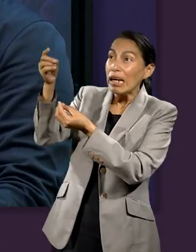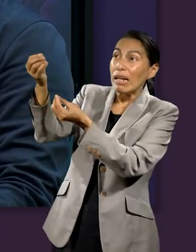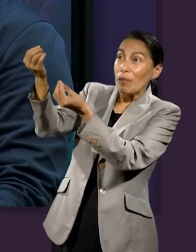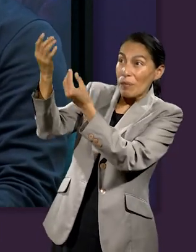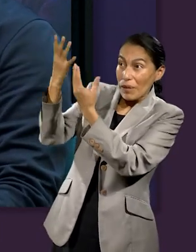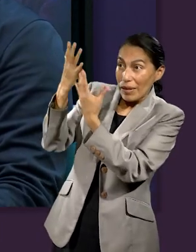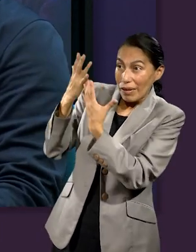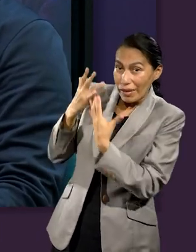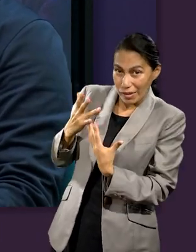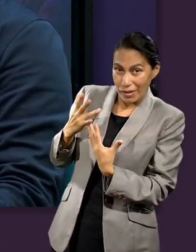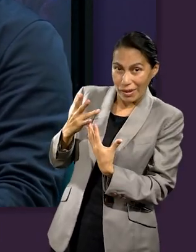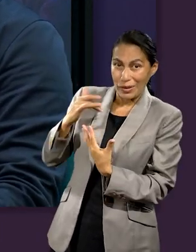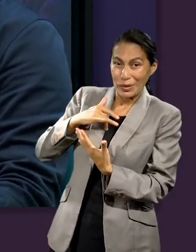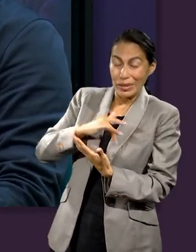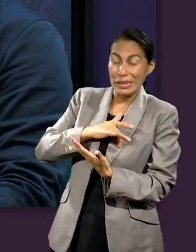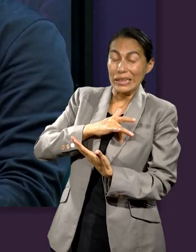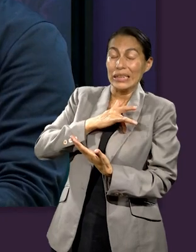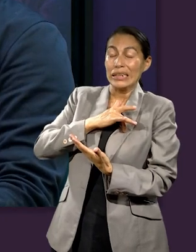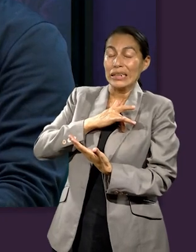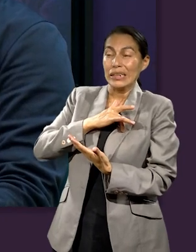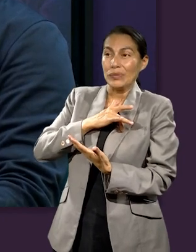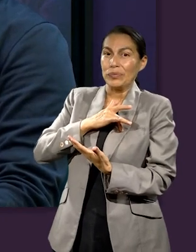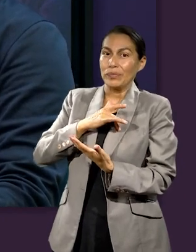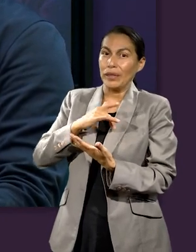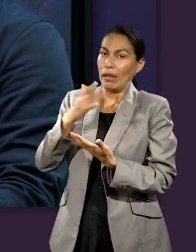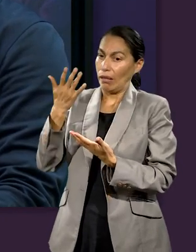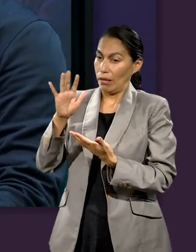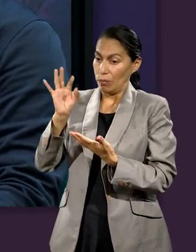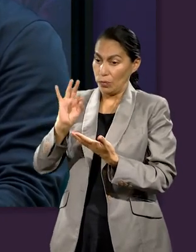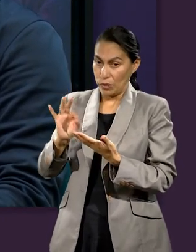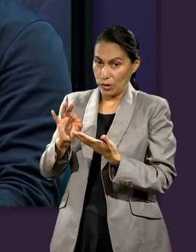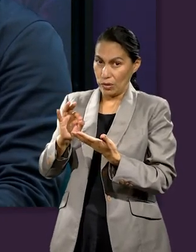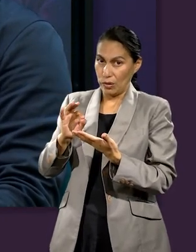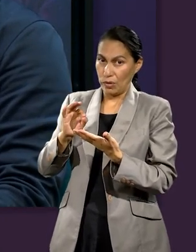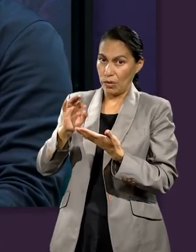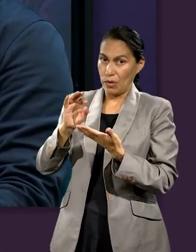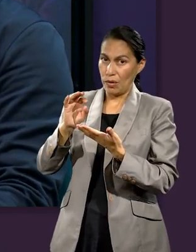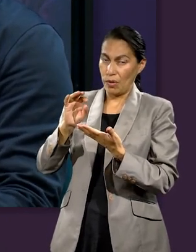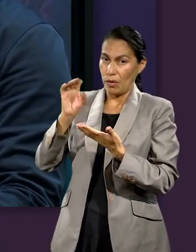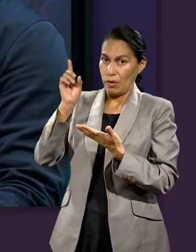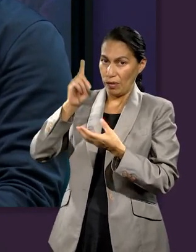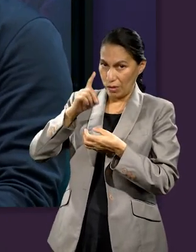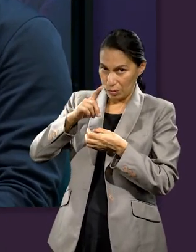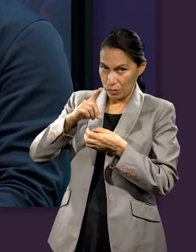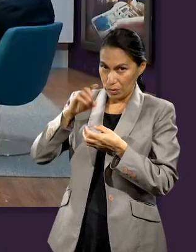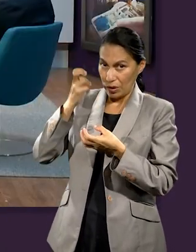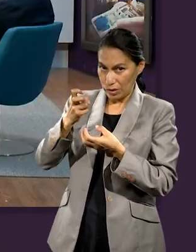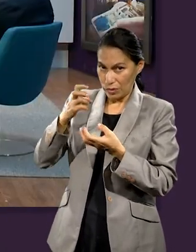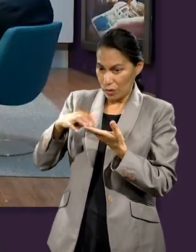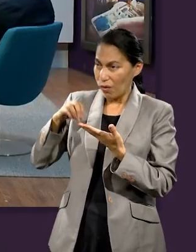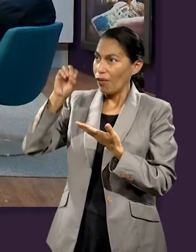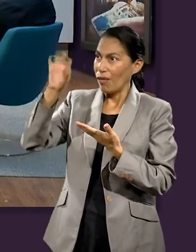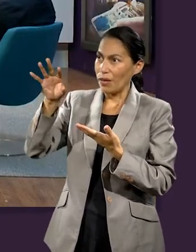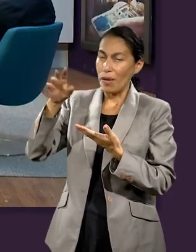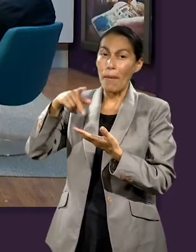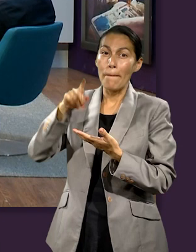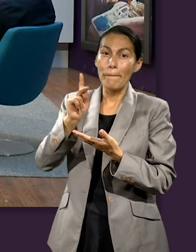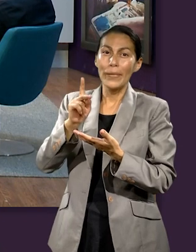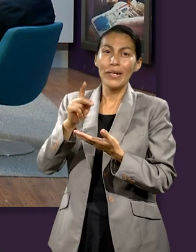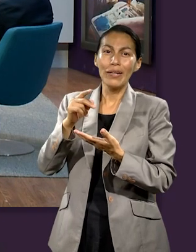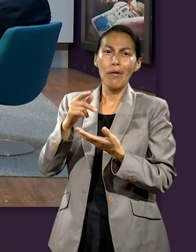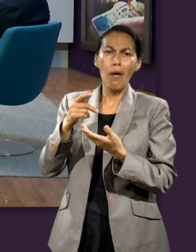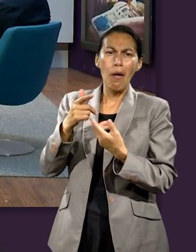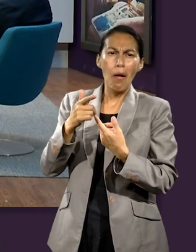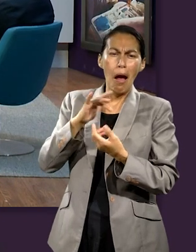que nosotros sentimos es lo que nosotros nos proponemos para dar. Wow. Eso también podría ser proporcional o llevándolo a un